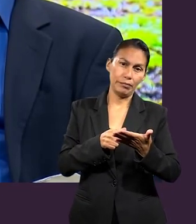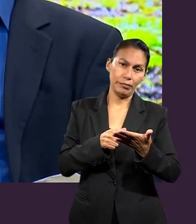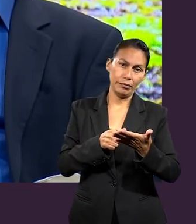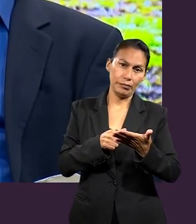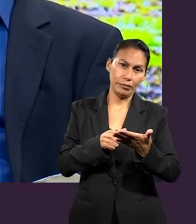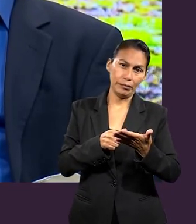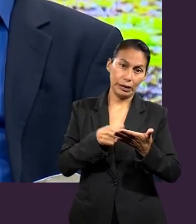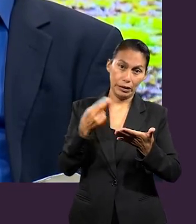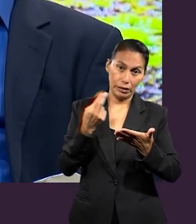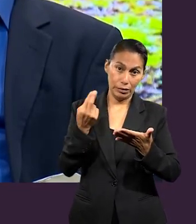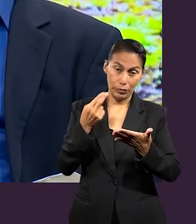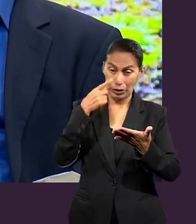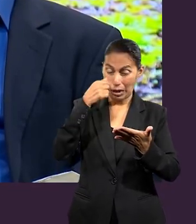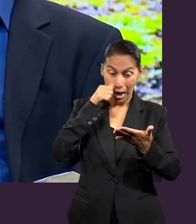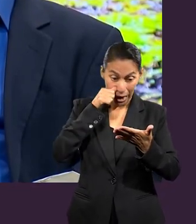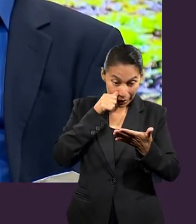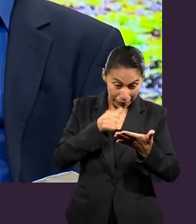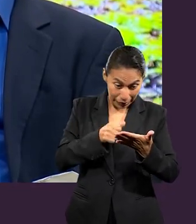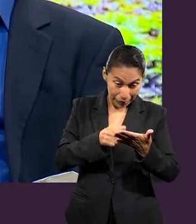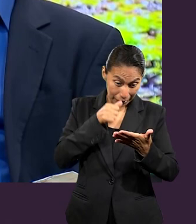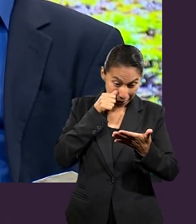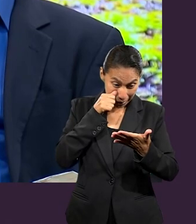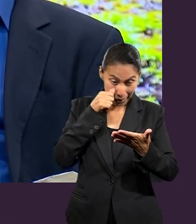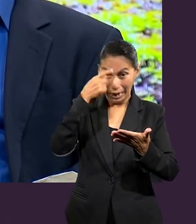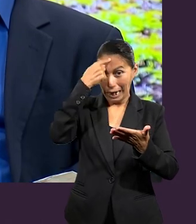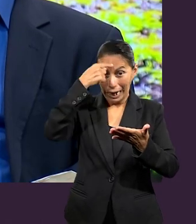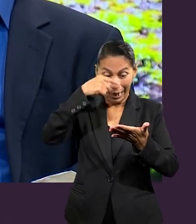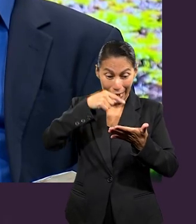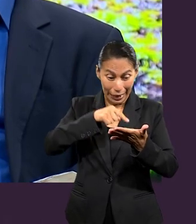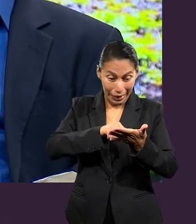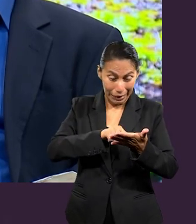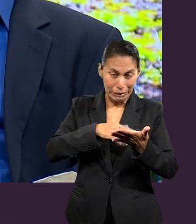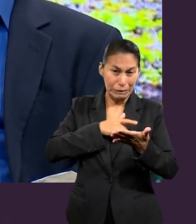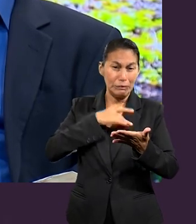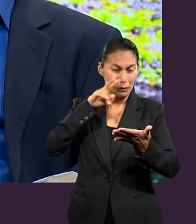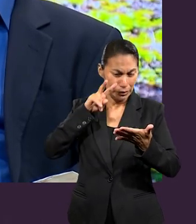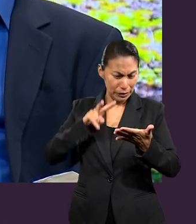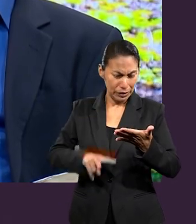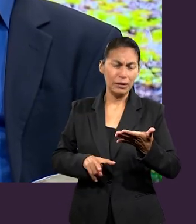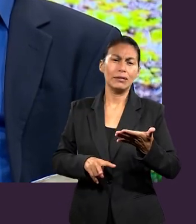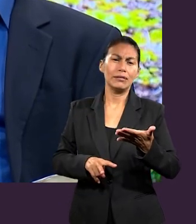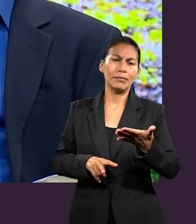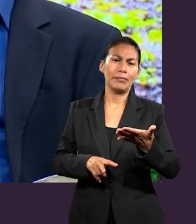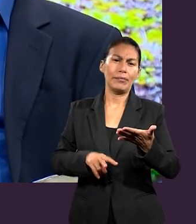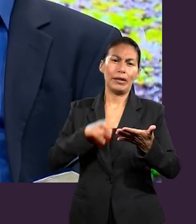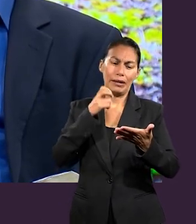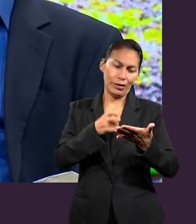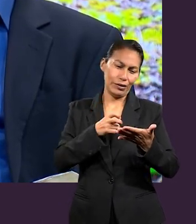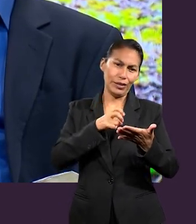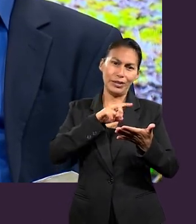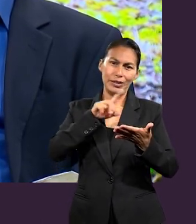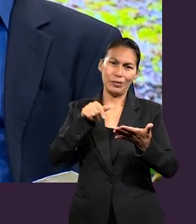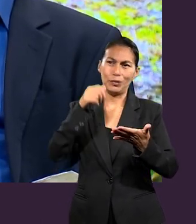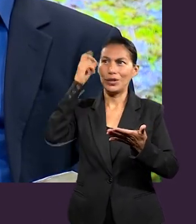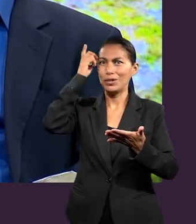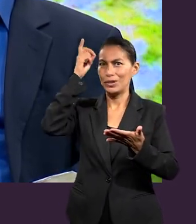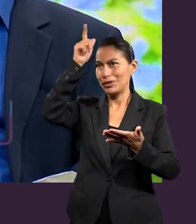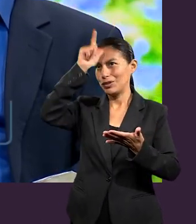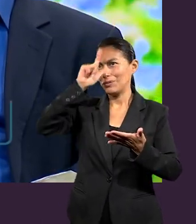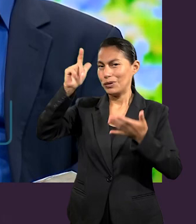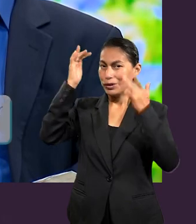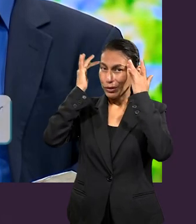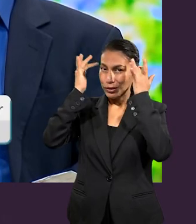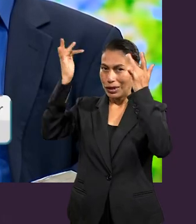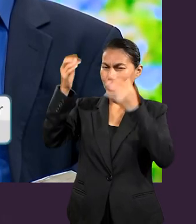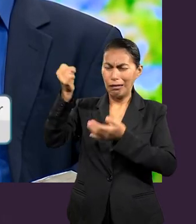haber oído. Se necesita creer de todo corazón lo que Dios nos ha dicho para que finalmente podamos ser sellados